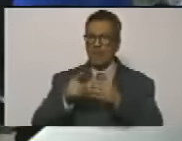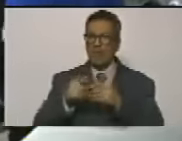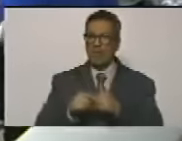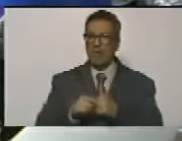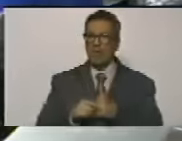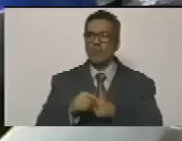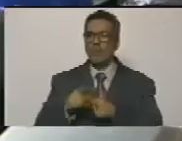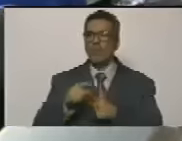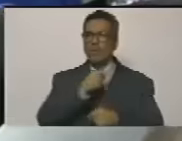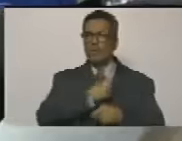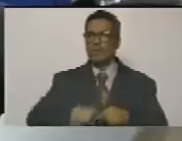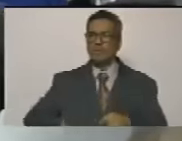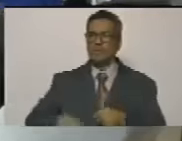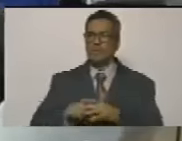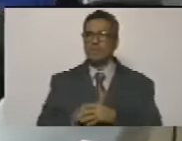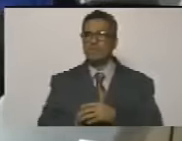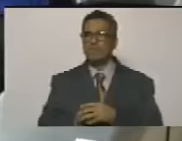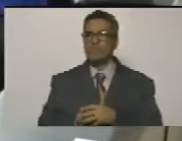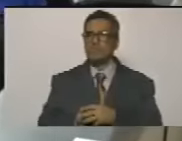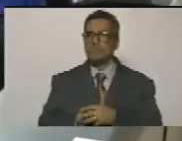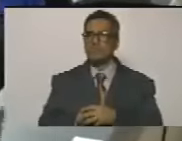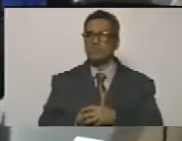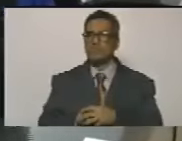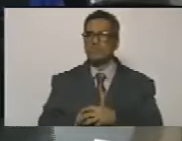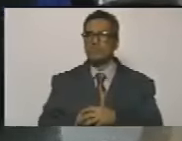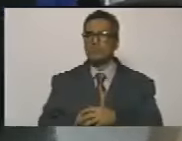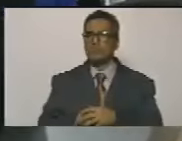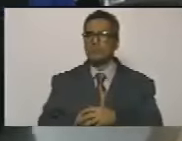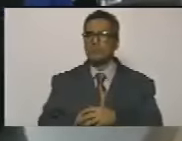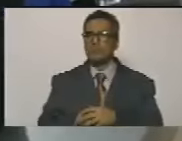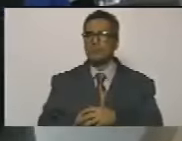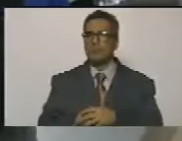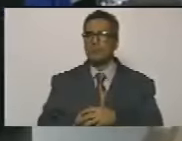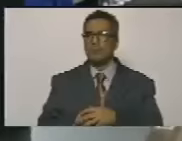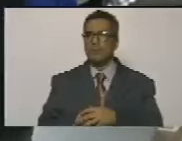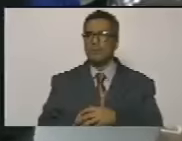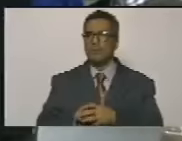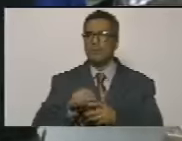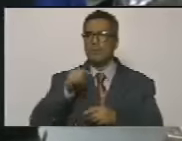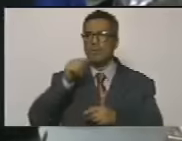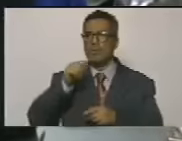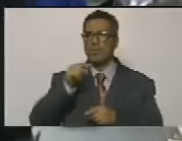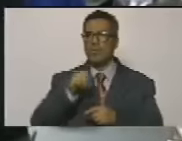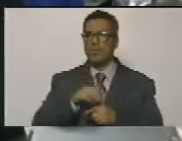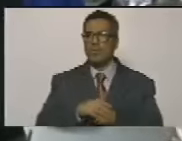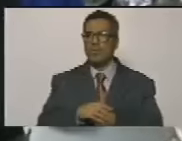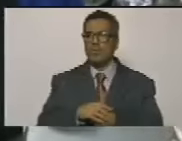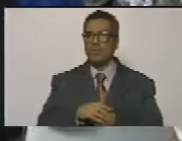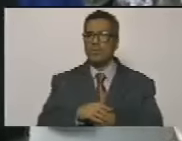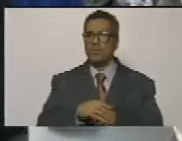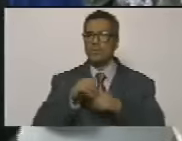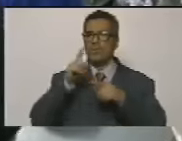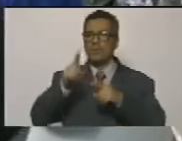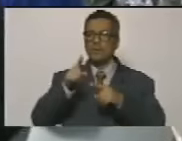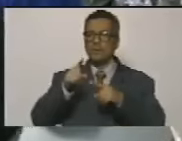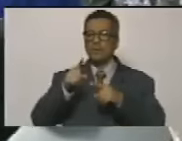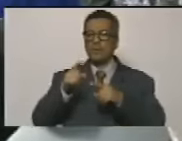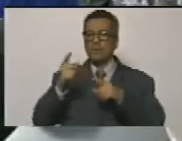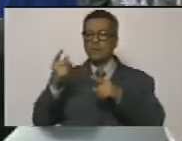serateliente y tenía ganado allá en Upata pero le trae una pedabola